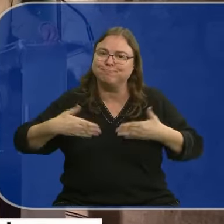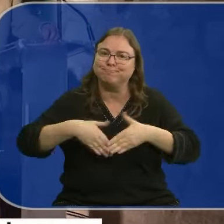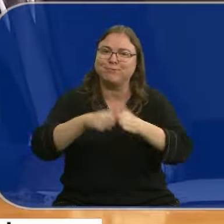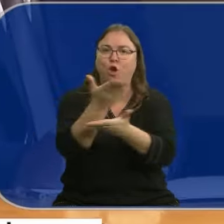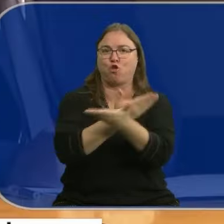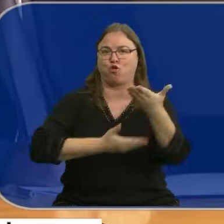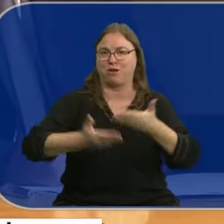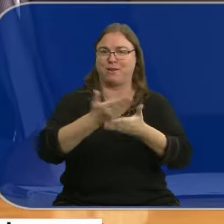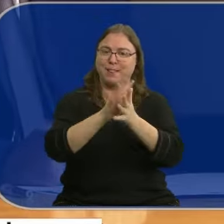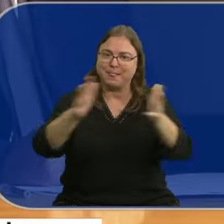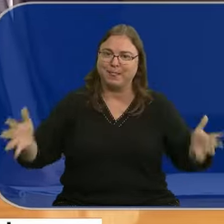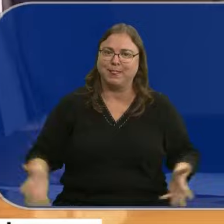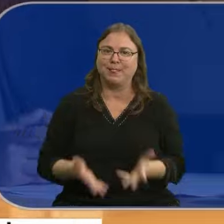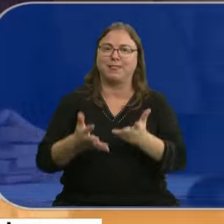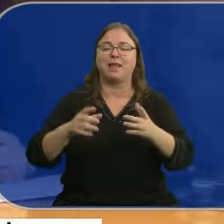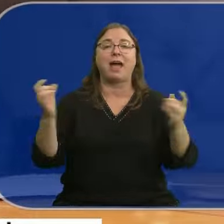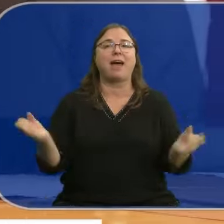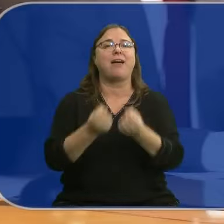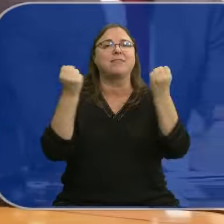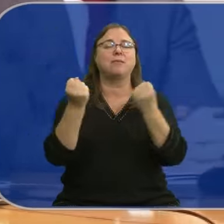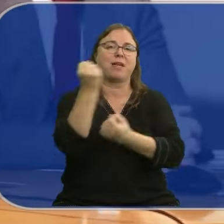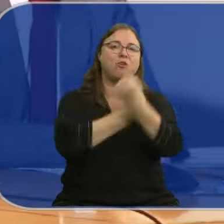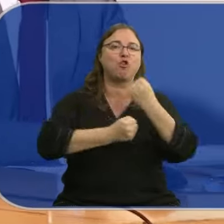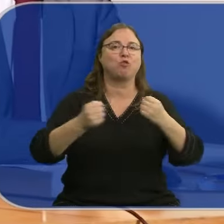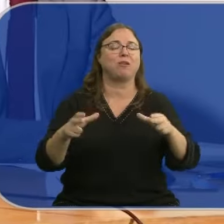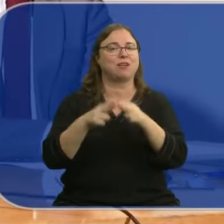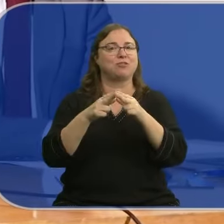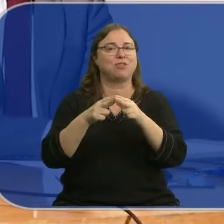de colaboración que impulse la actividad económica y social en estas áreas.